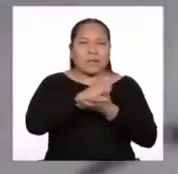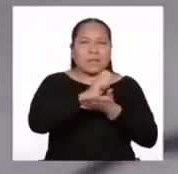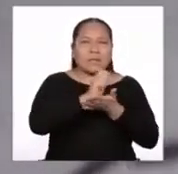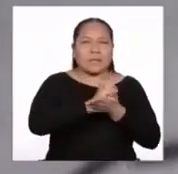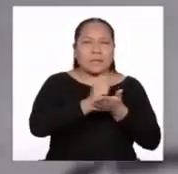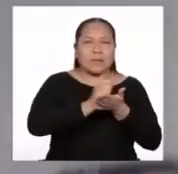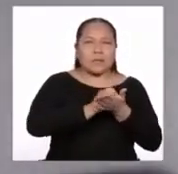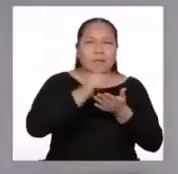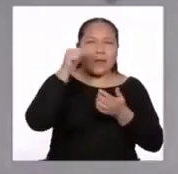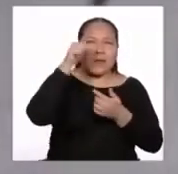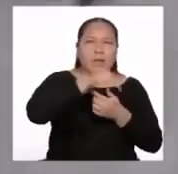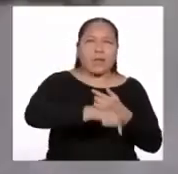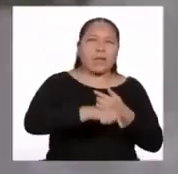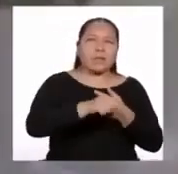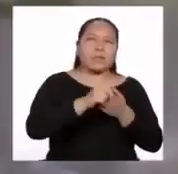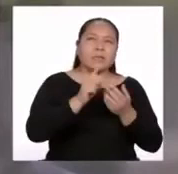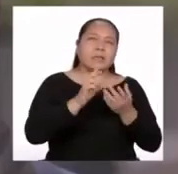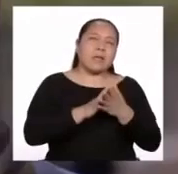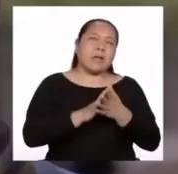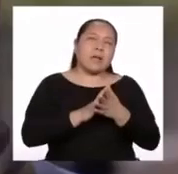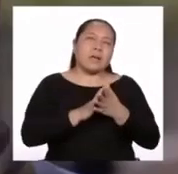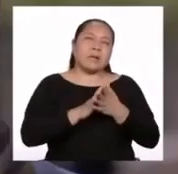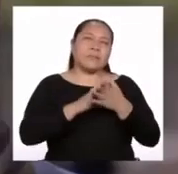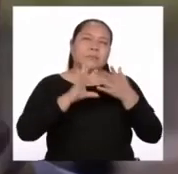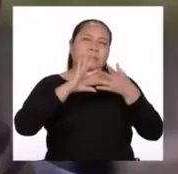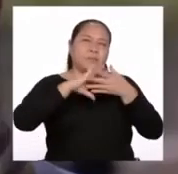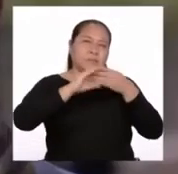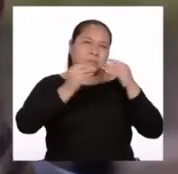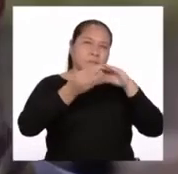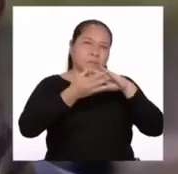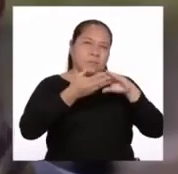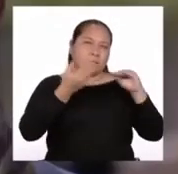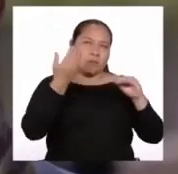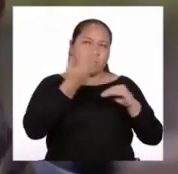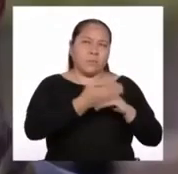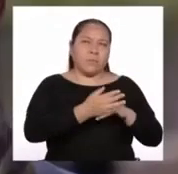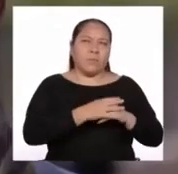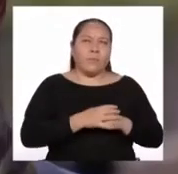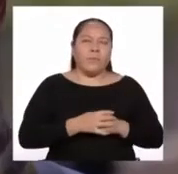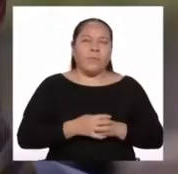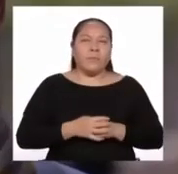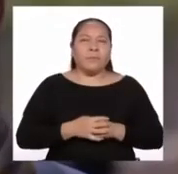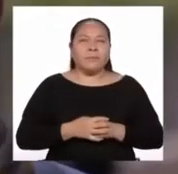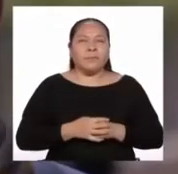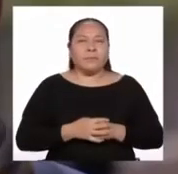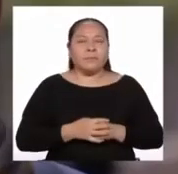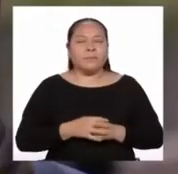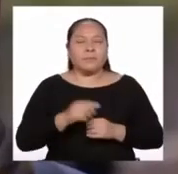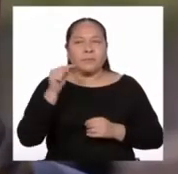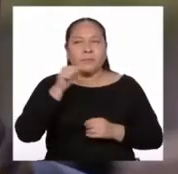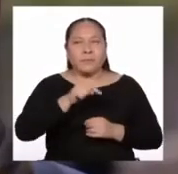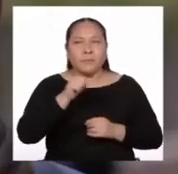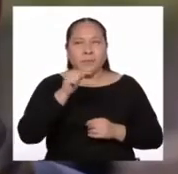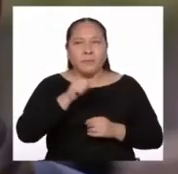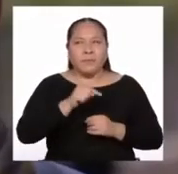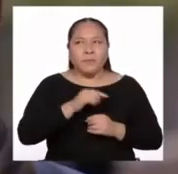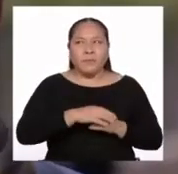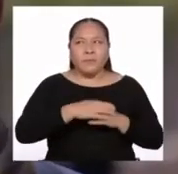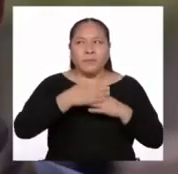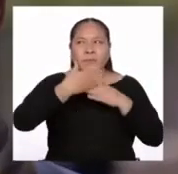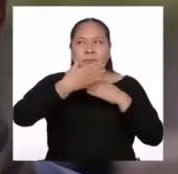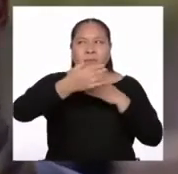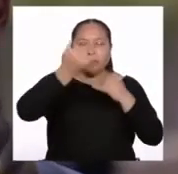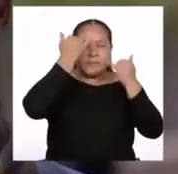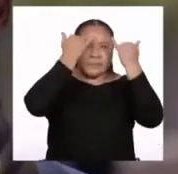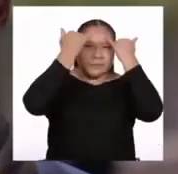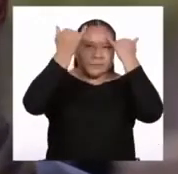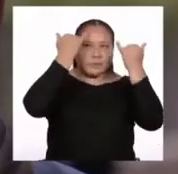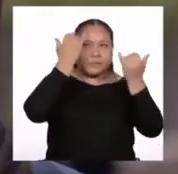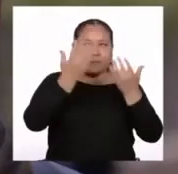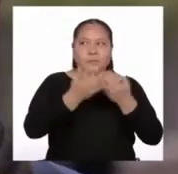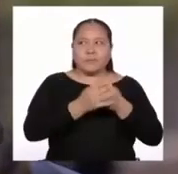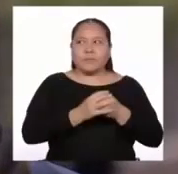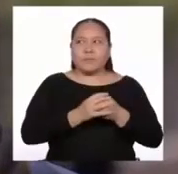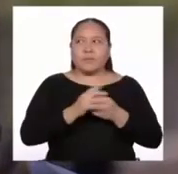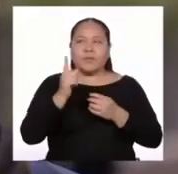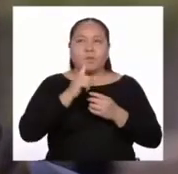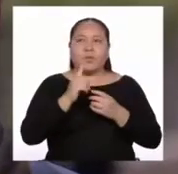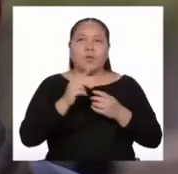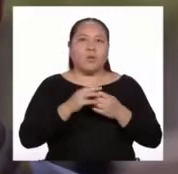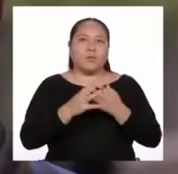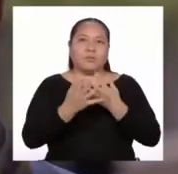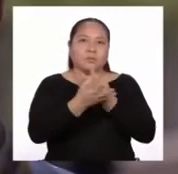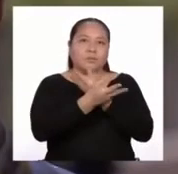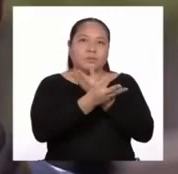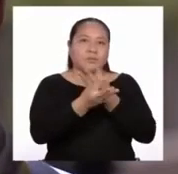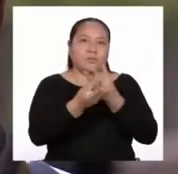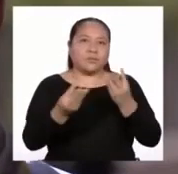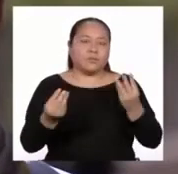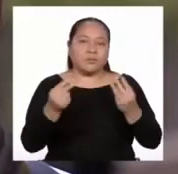estas obras, sobre esta primera nueva crónica de Buen Gobierno y la idea es que no se agota